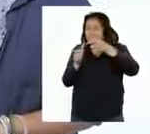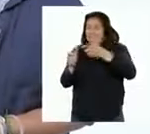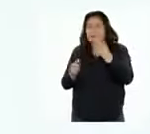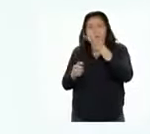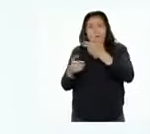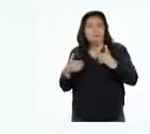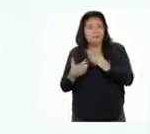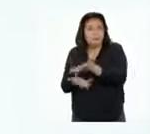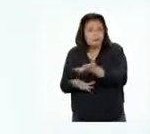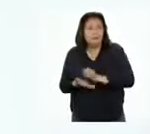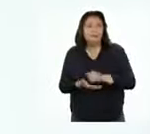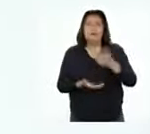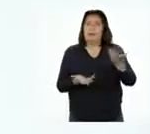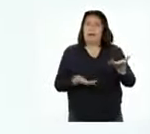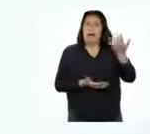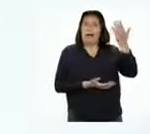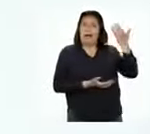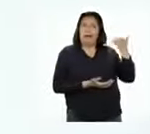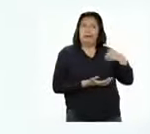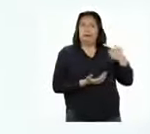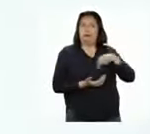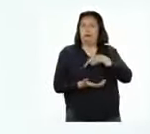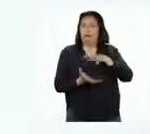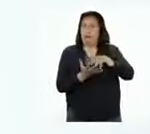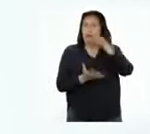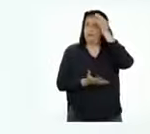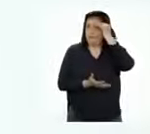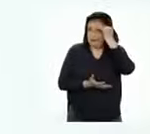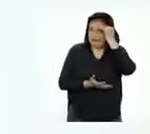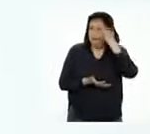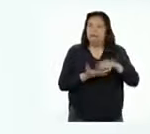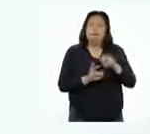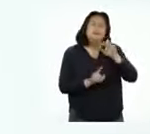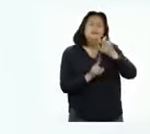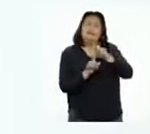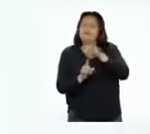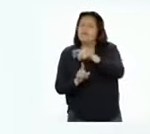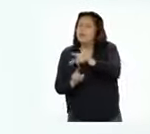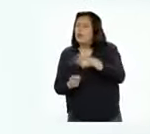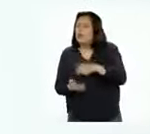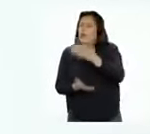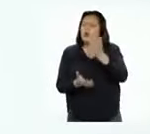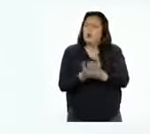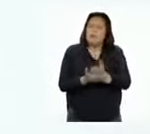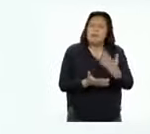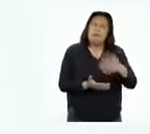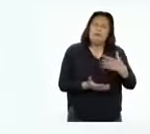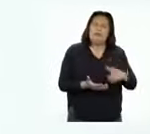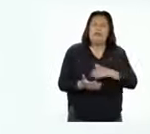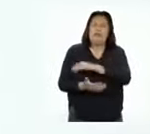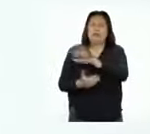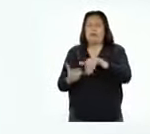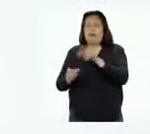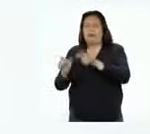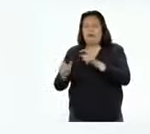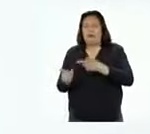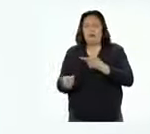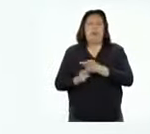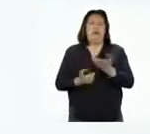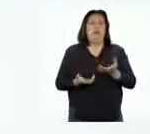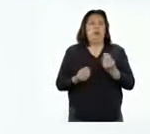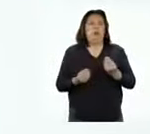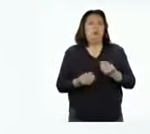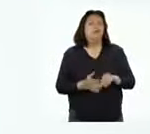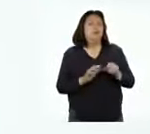las especies. En la actividad pasada aprendimos además a identificar las situaciones o problemas que nos afectan a todos, los cuales se